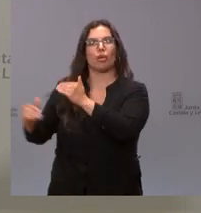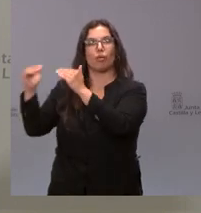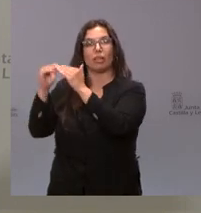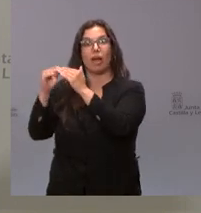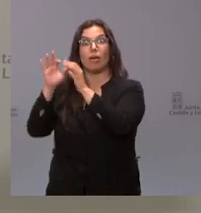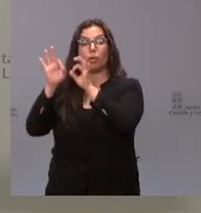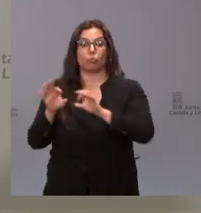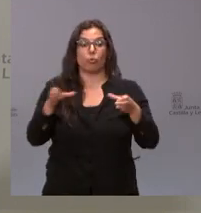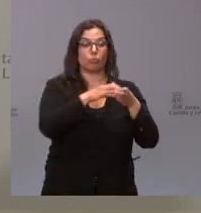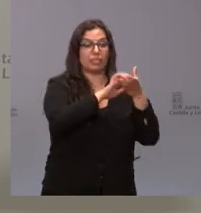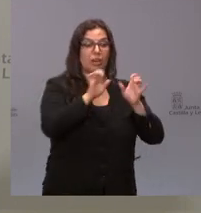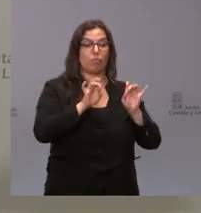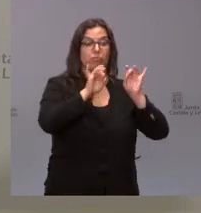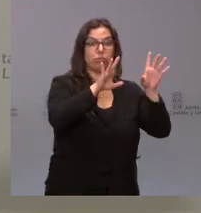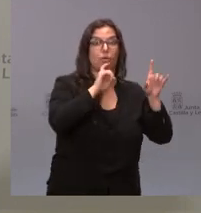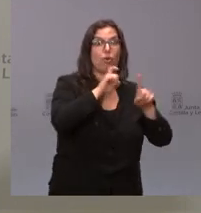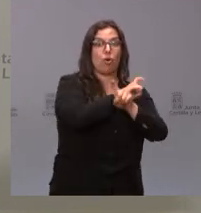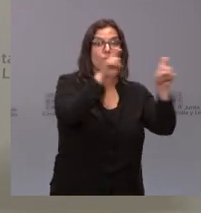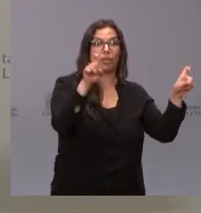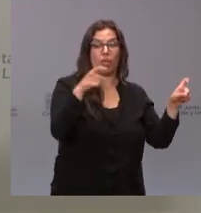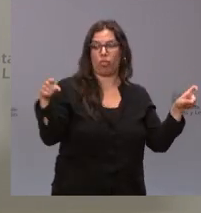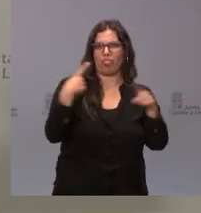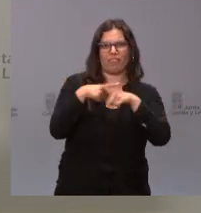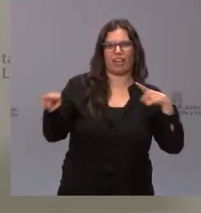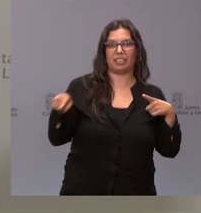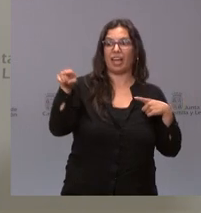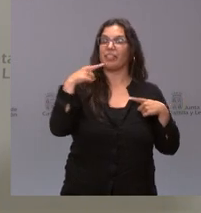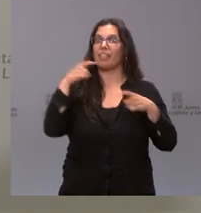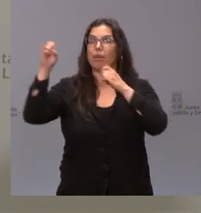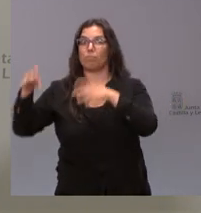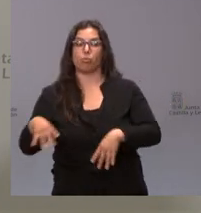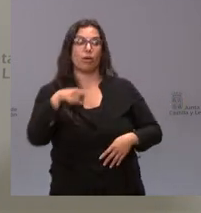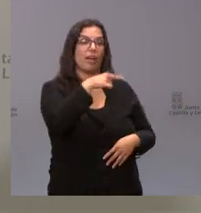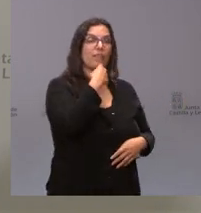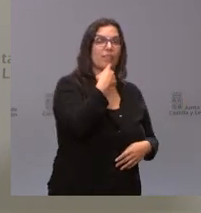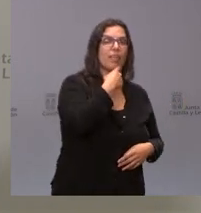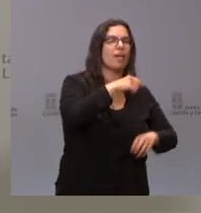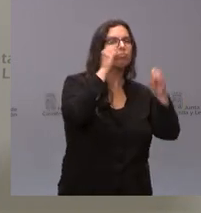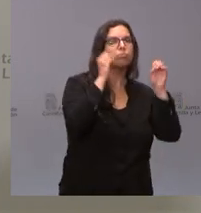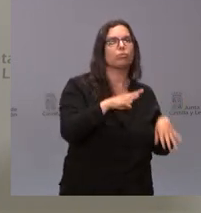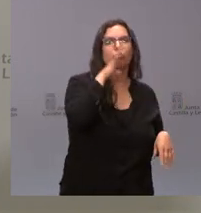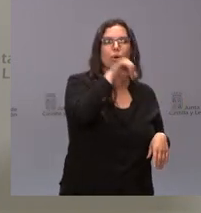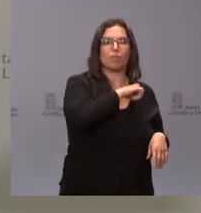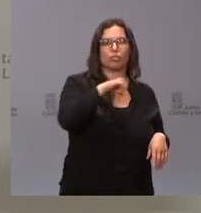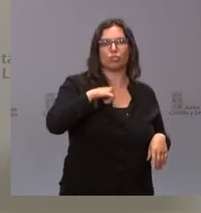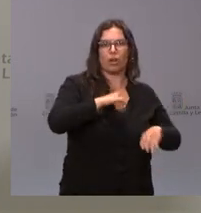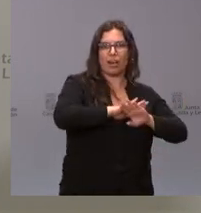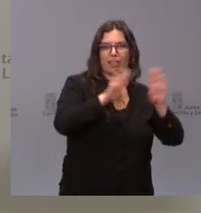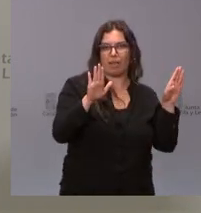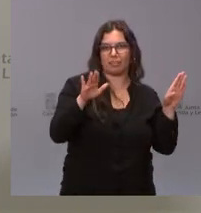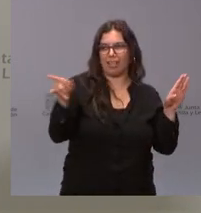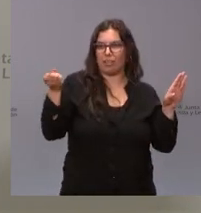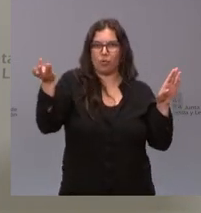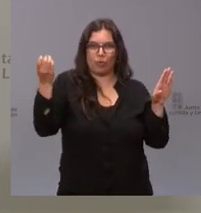manda otro comunicado distinto al de la consejería en el que se alude a una dimisión por motivos estrictamente personales ¿Por qué esta